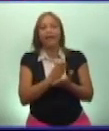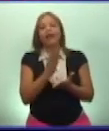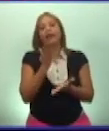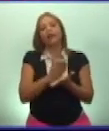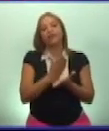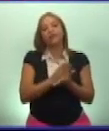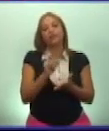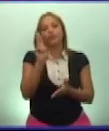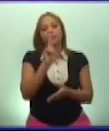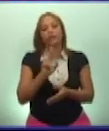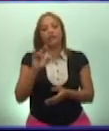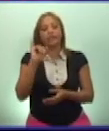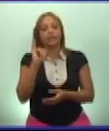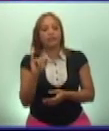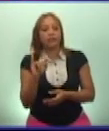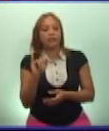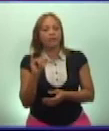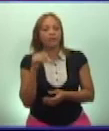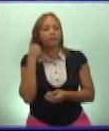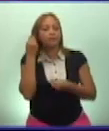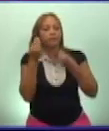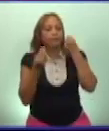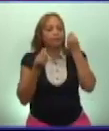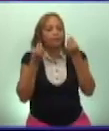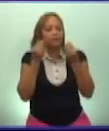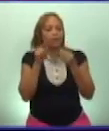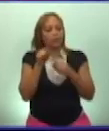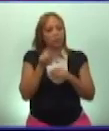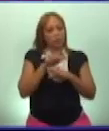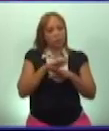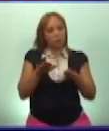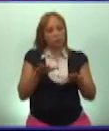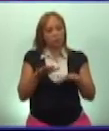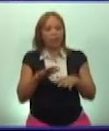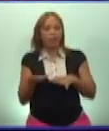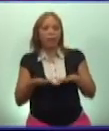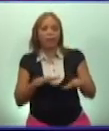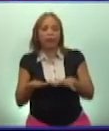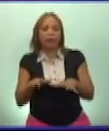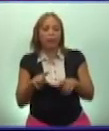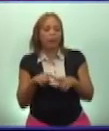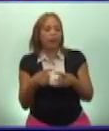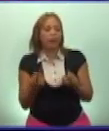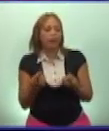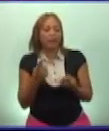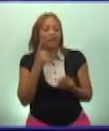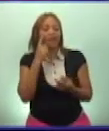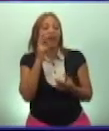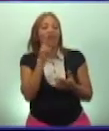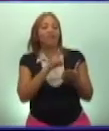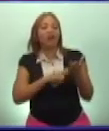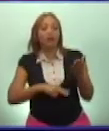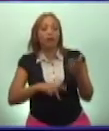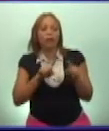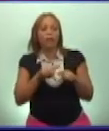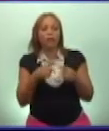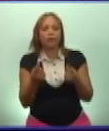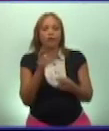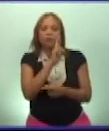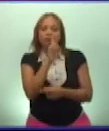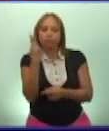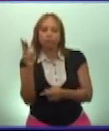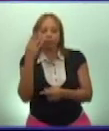número 6, pensamos que ya estás preparado para poder valorar por qué la revolución